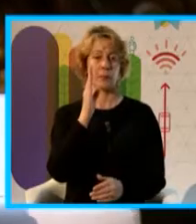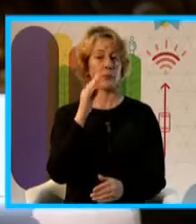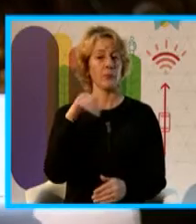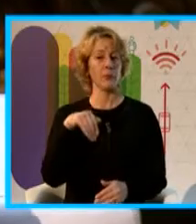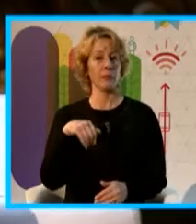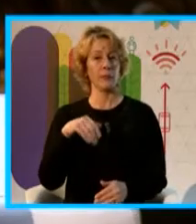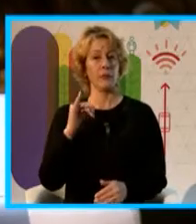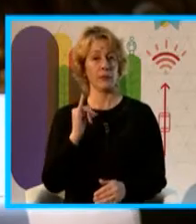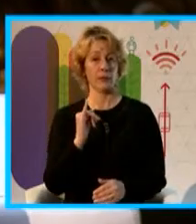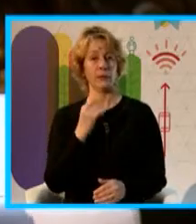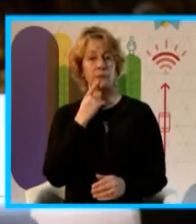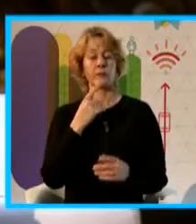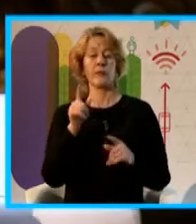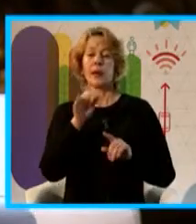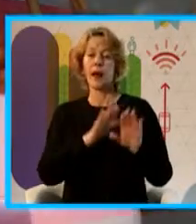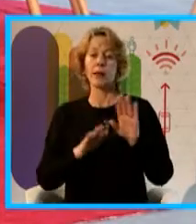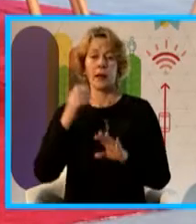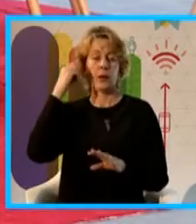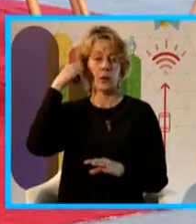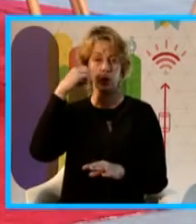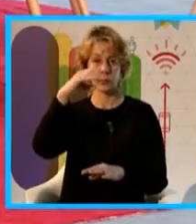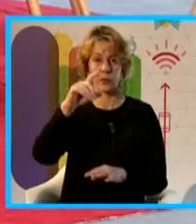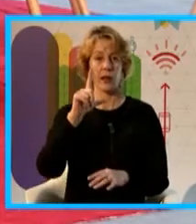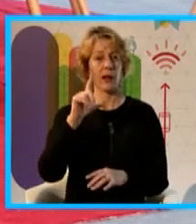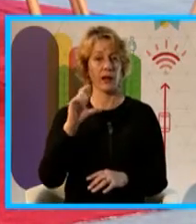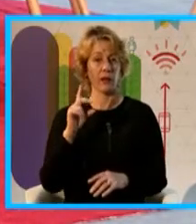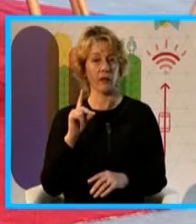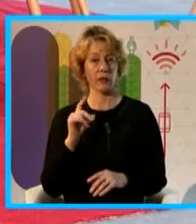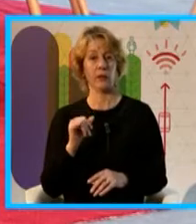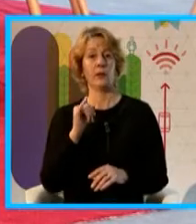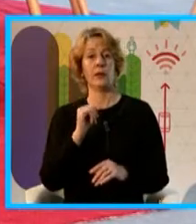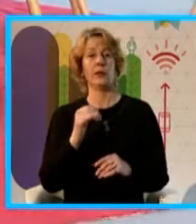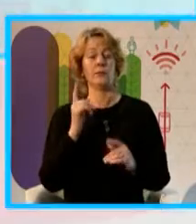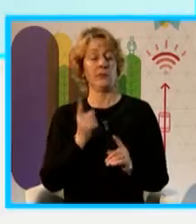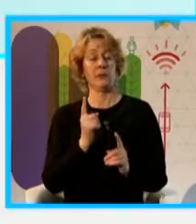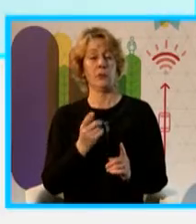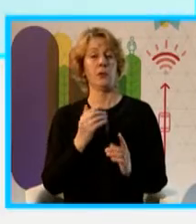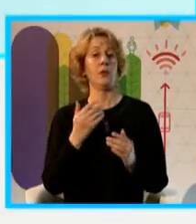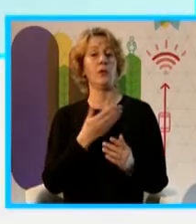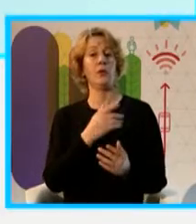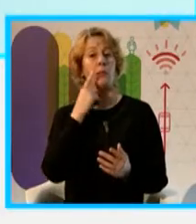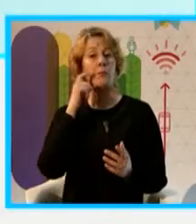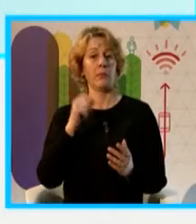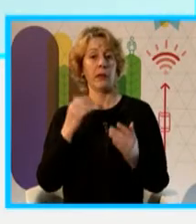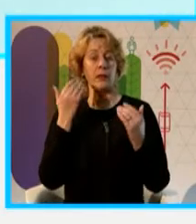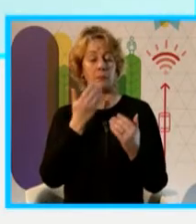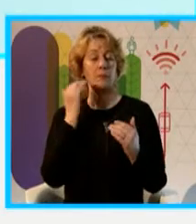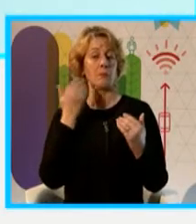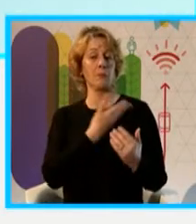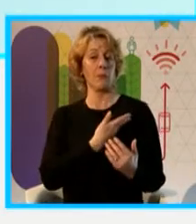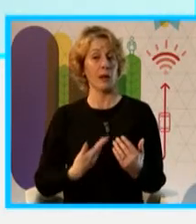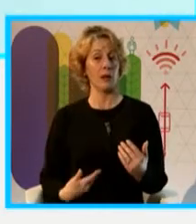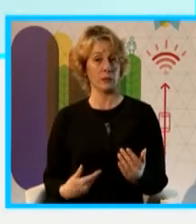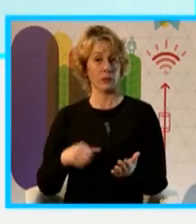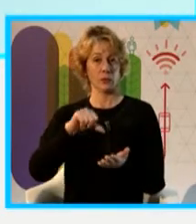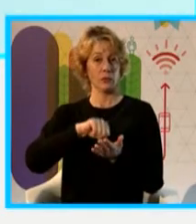acondicionar la iluminación del parque con tecnología LED en el marco del plan maestro de alumbrado público, que recién les mencionaba, y de ciudades